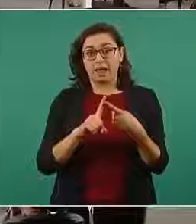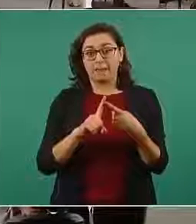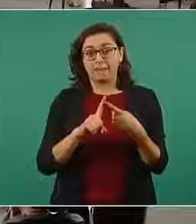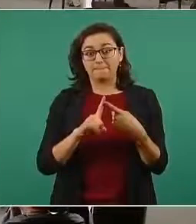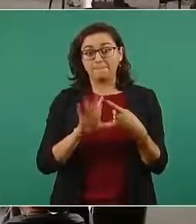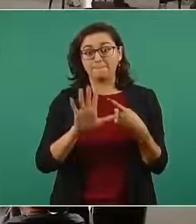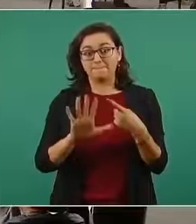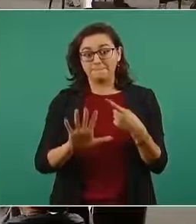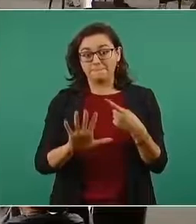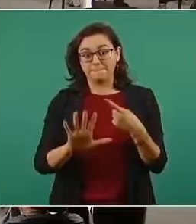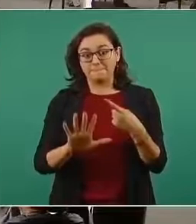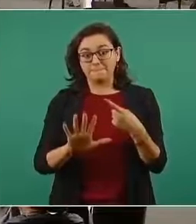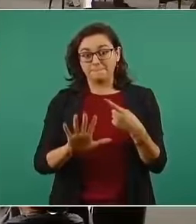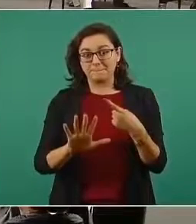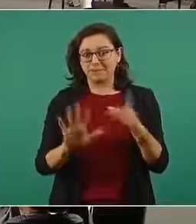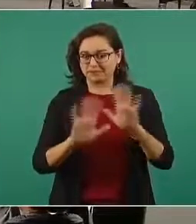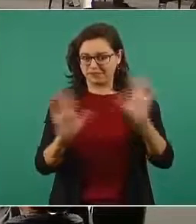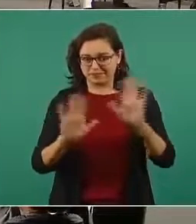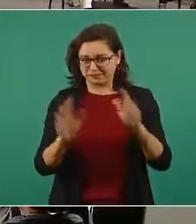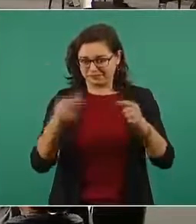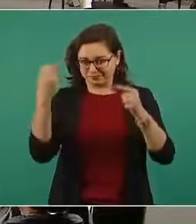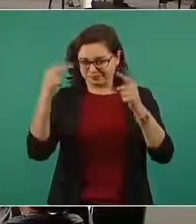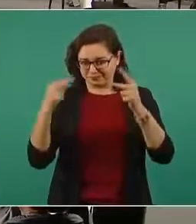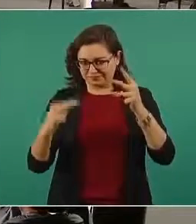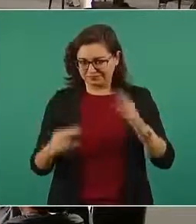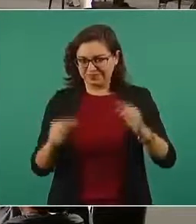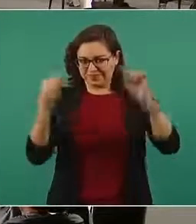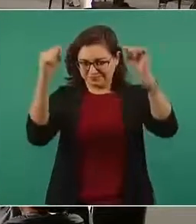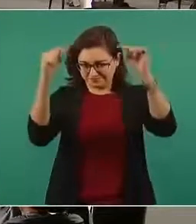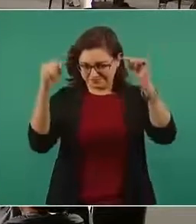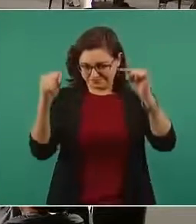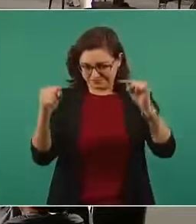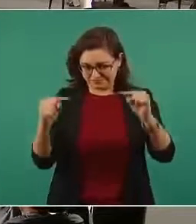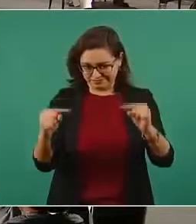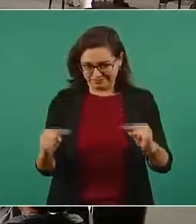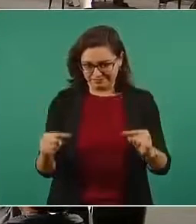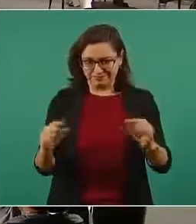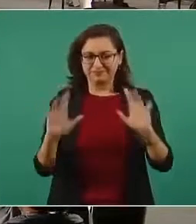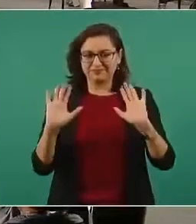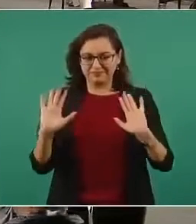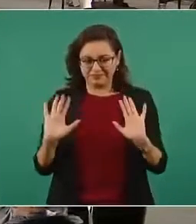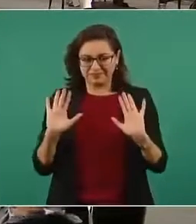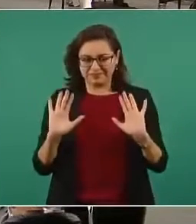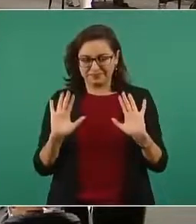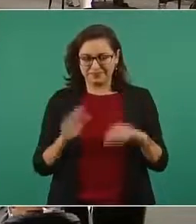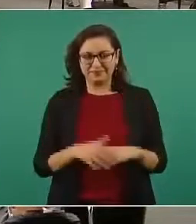Nada más vea dónde está el señor Cabeza de Vaca. ¿Para quién?